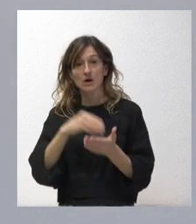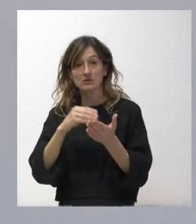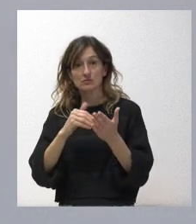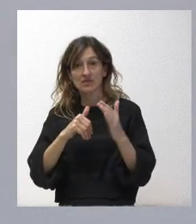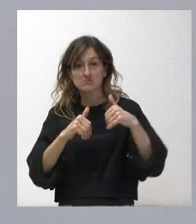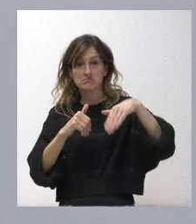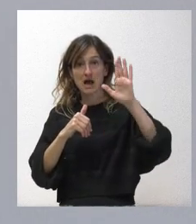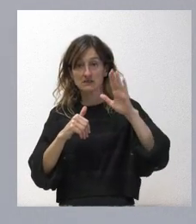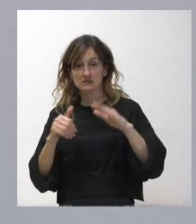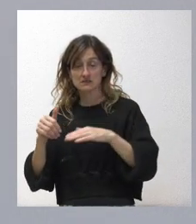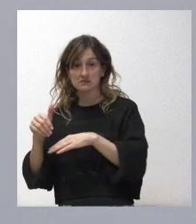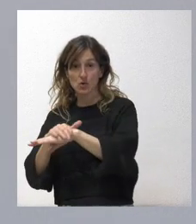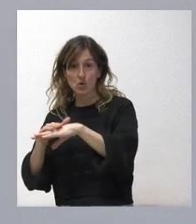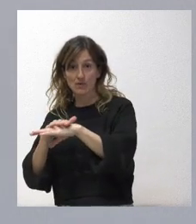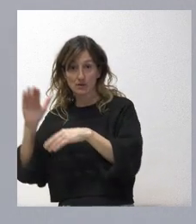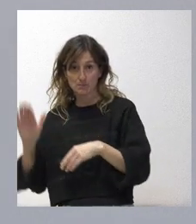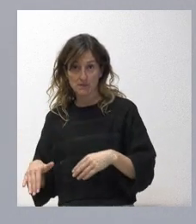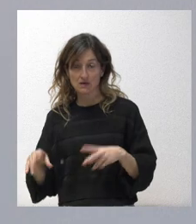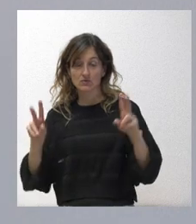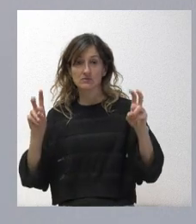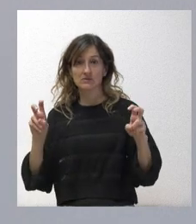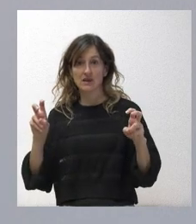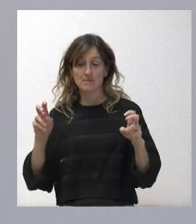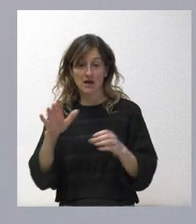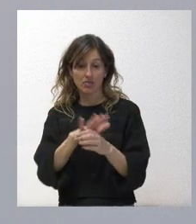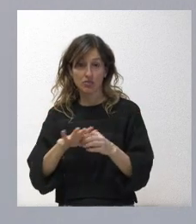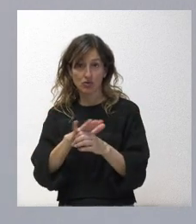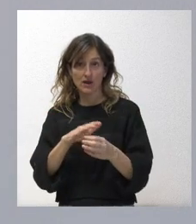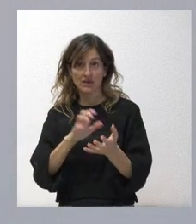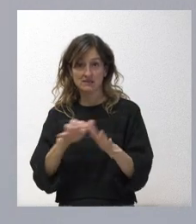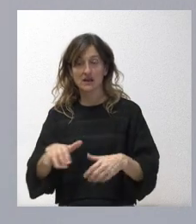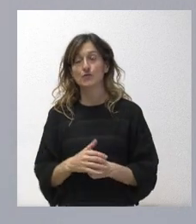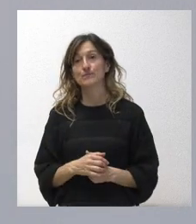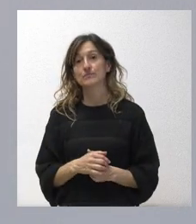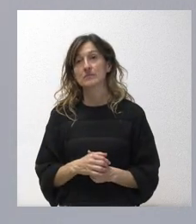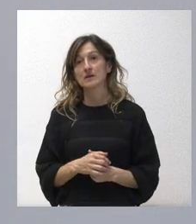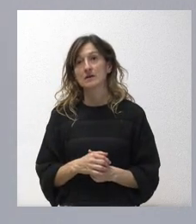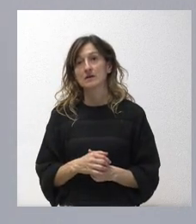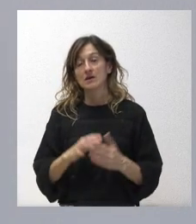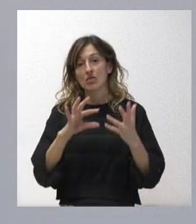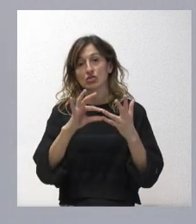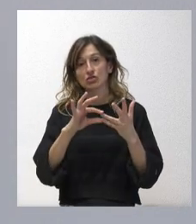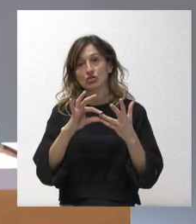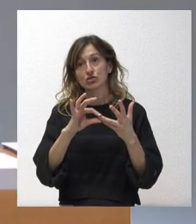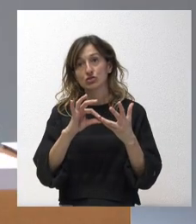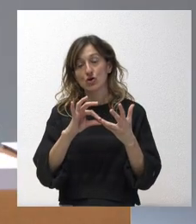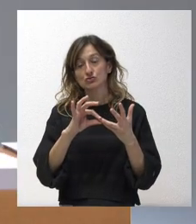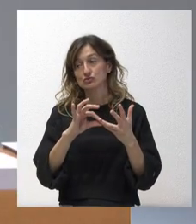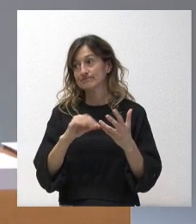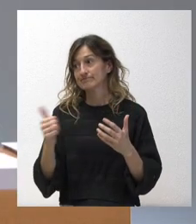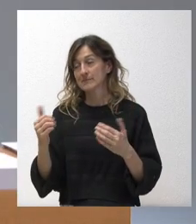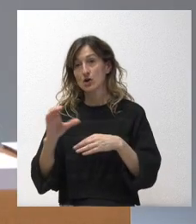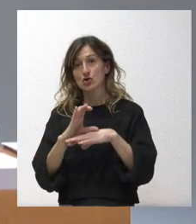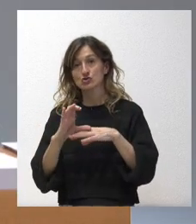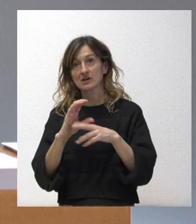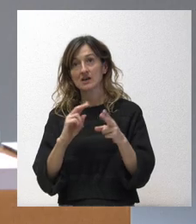tiene el propio Estado en el ámbito de la Comunidad Autónoma de Castilla y León. Las otras dos cuestiones el consejero las va a